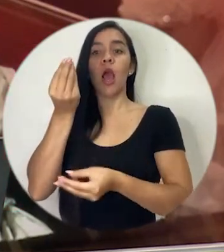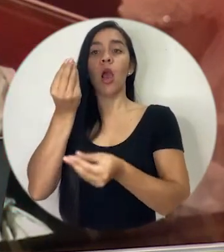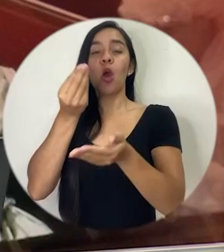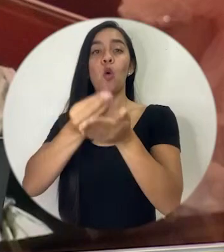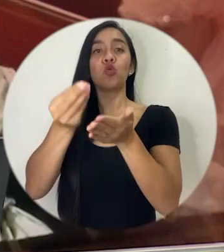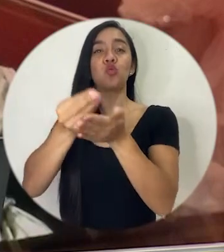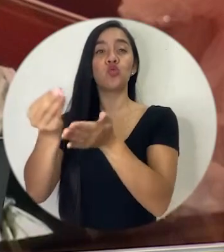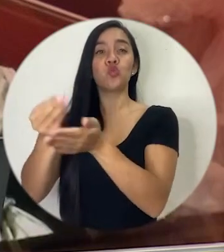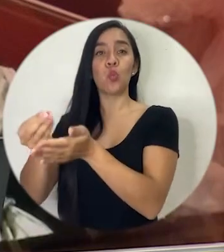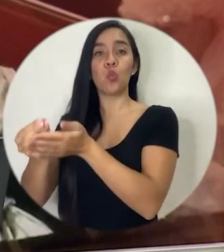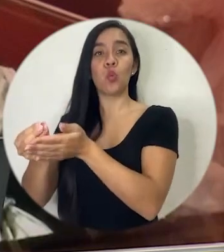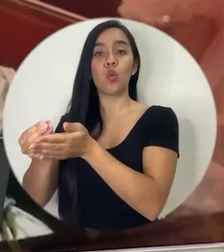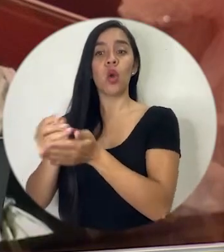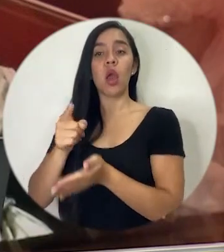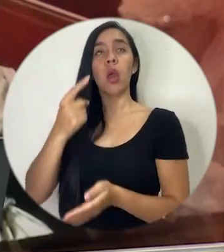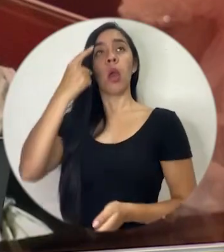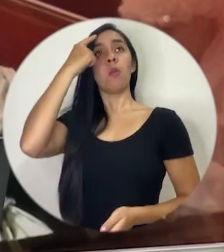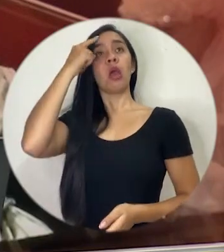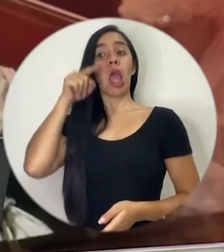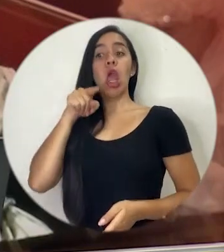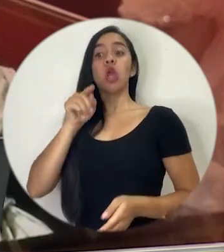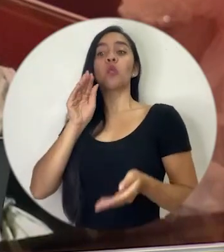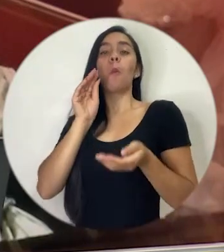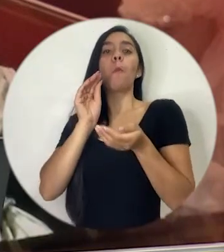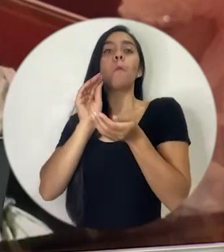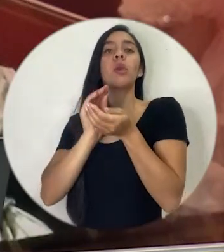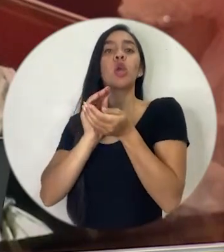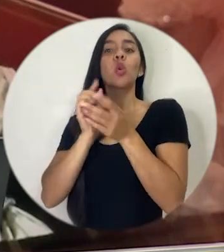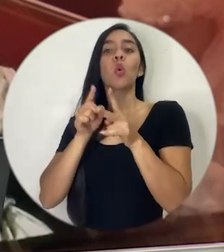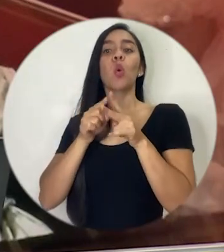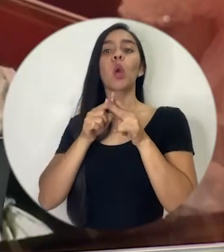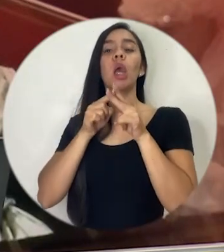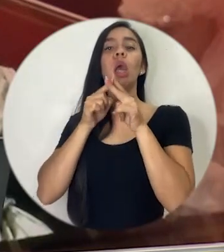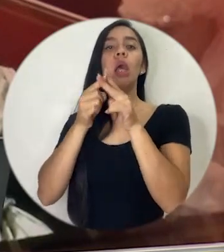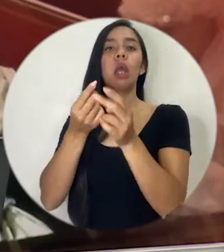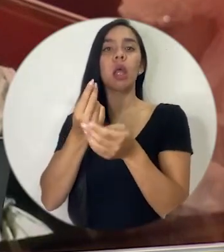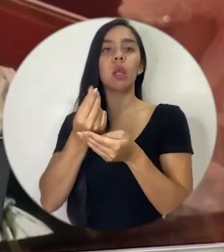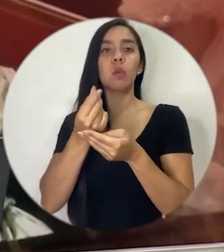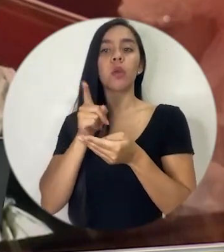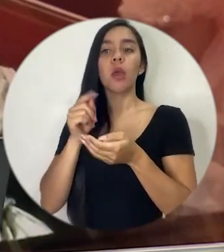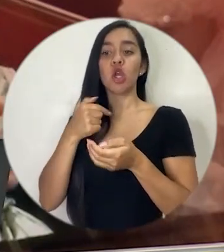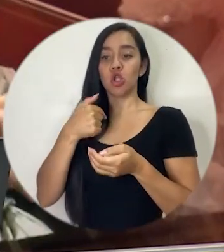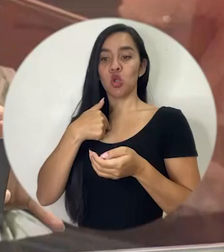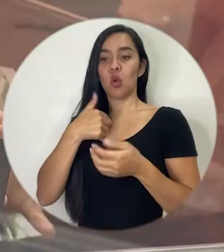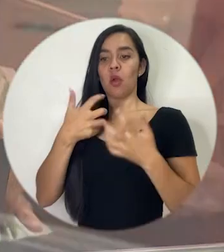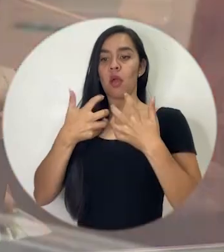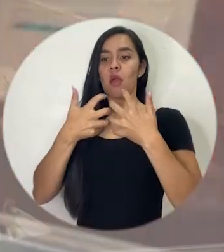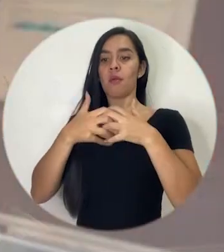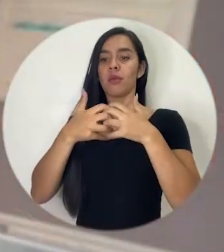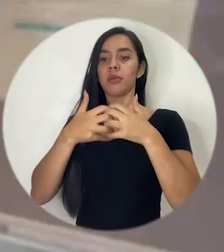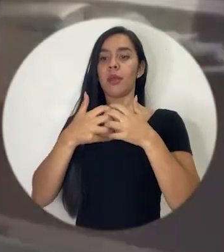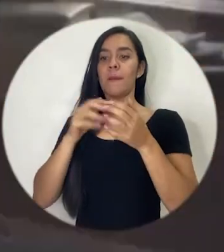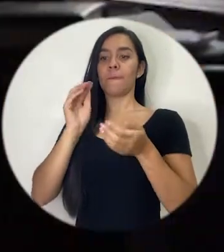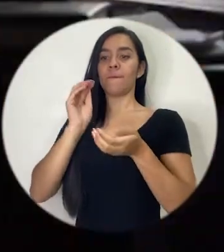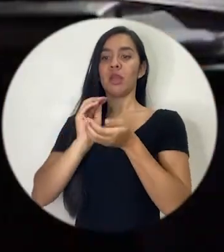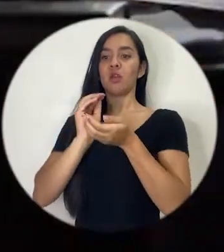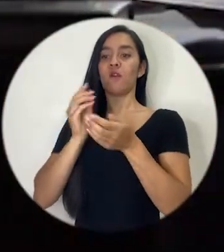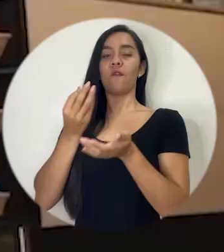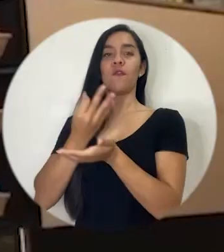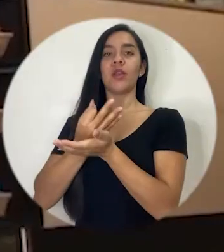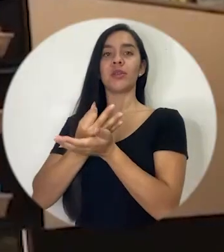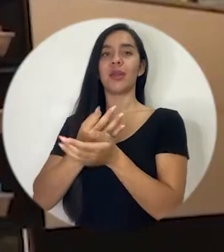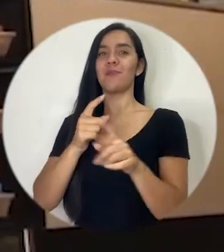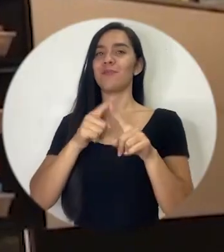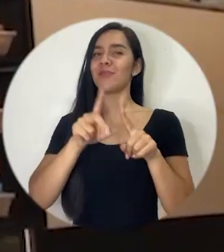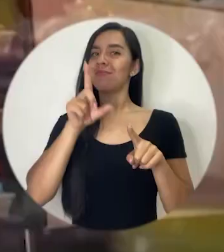la idea de que son microcréditos y que son microfinancieras y eso sí que tenemos que tenerlo claro porque si contaminamos